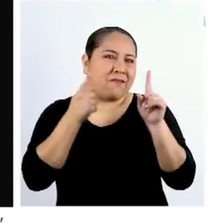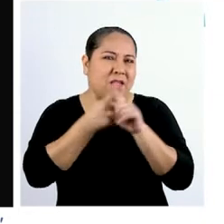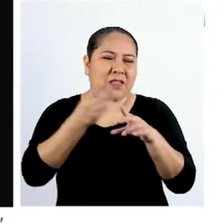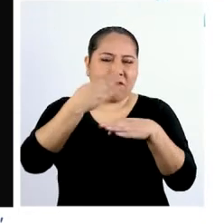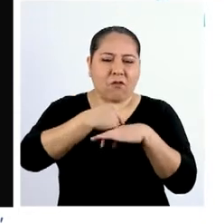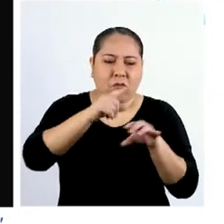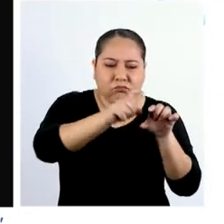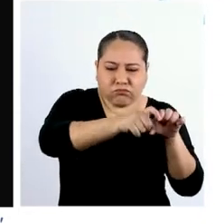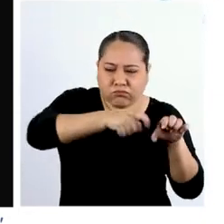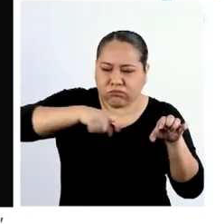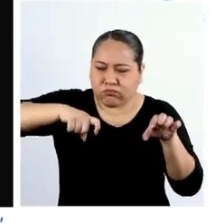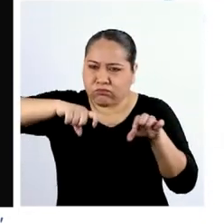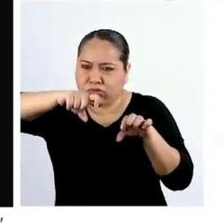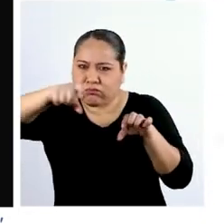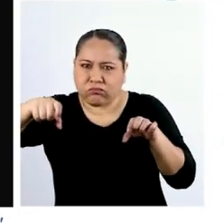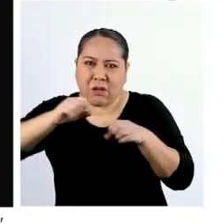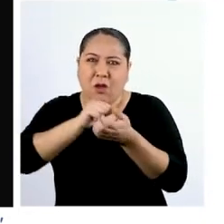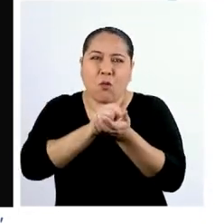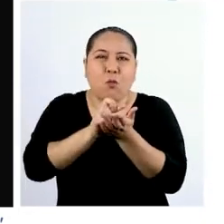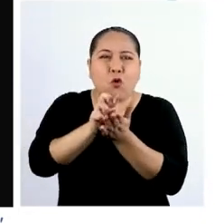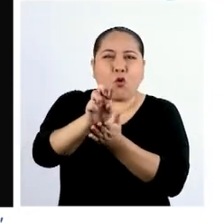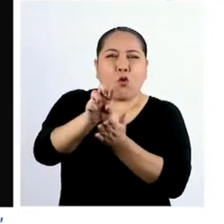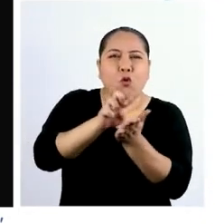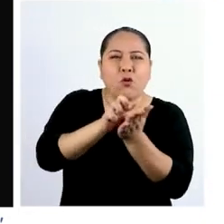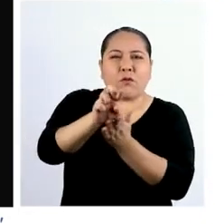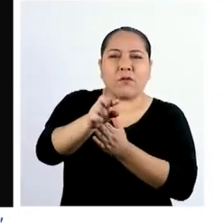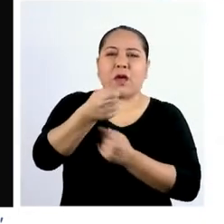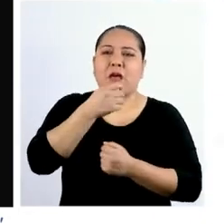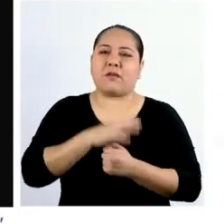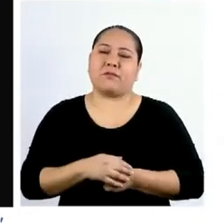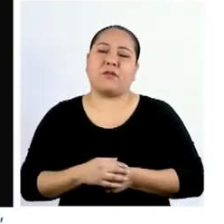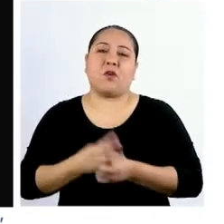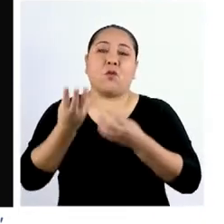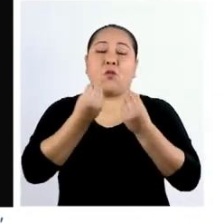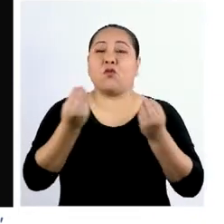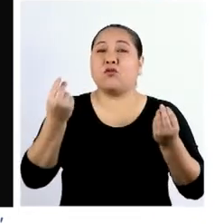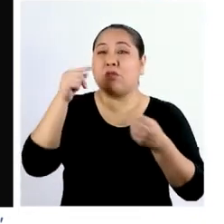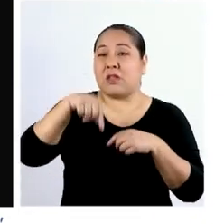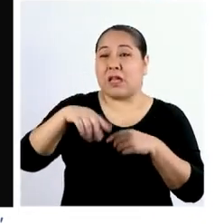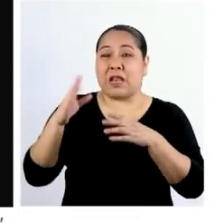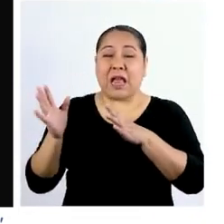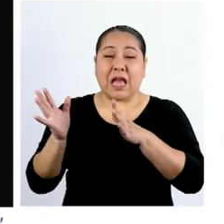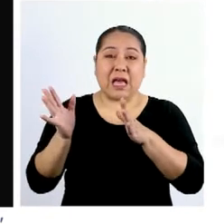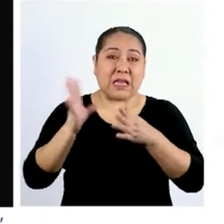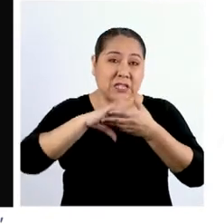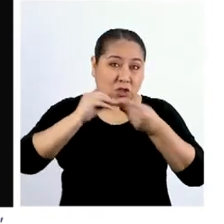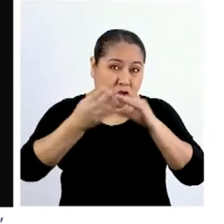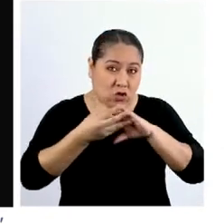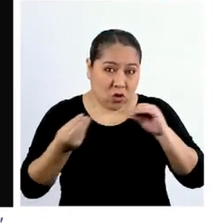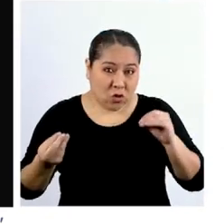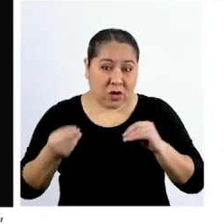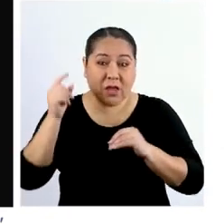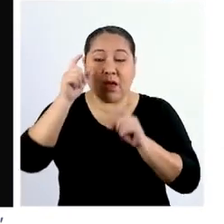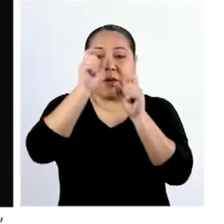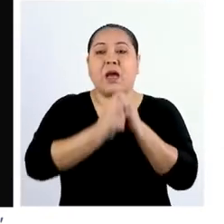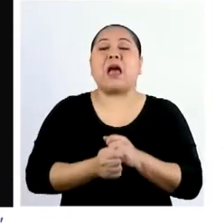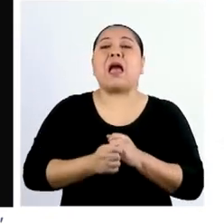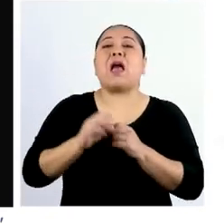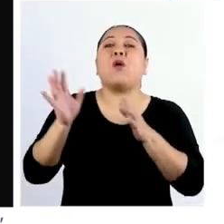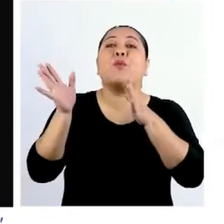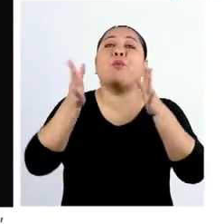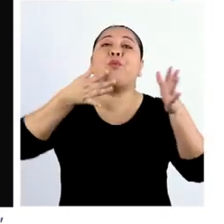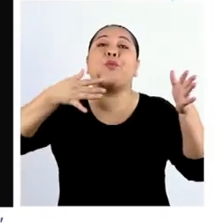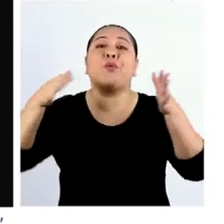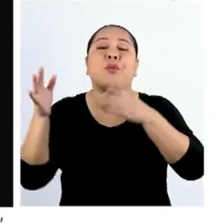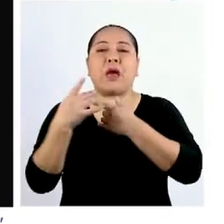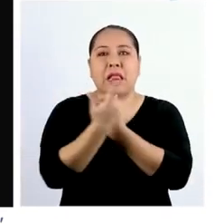obra para instalar las tuberías y purificar el agua. Durante la mayor parte de la historia humana, el aire es considerado un recurso de